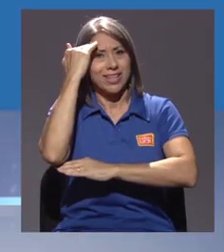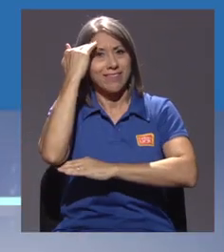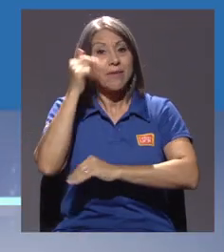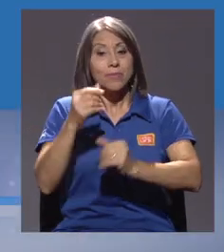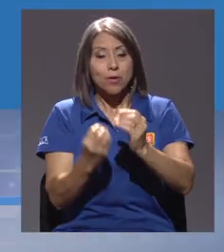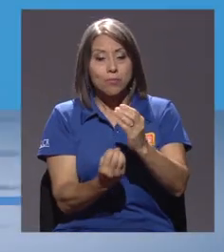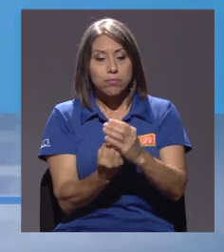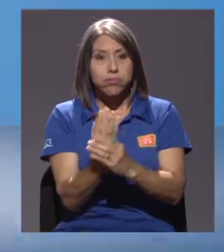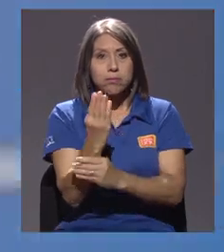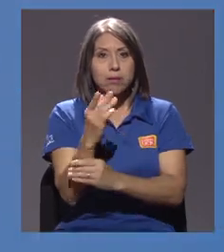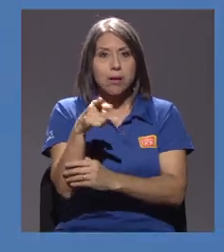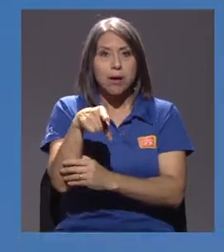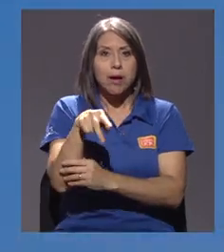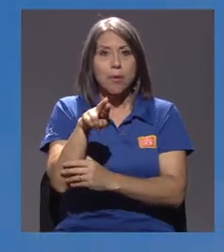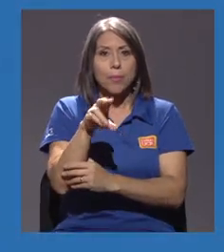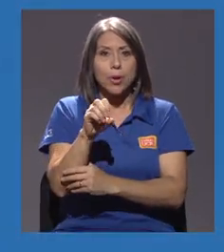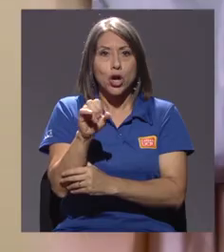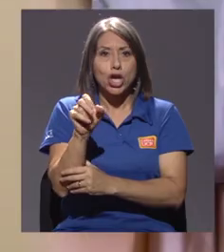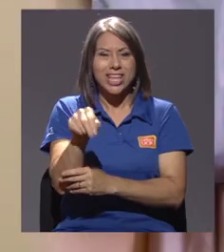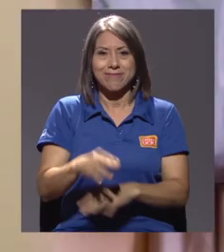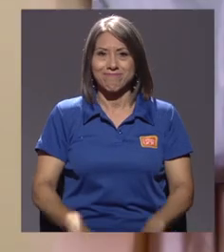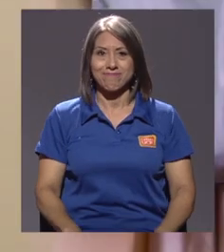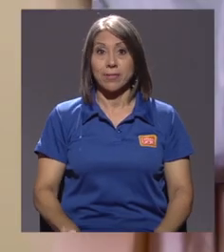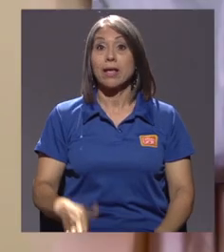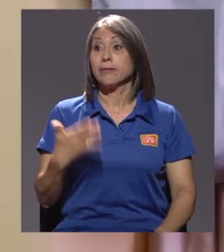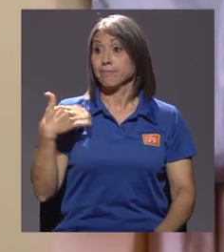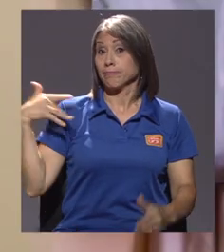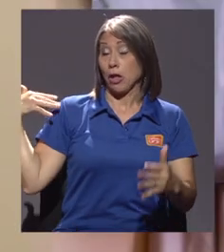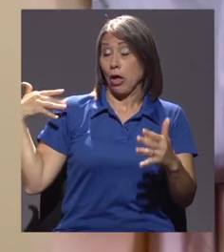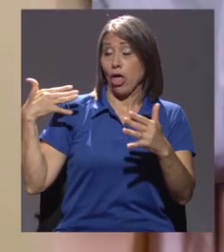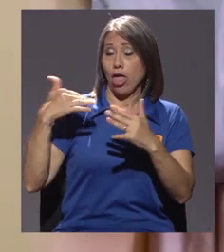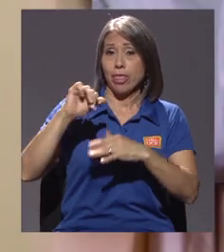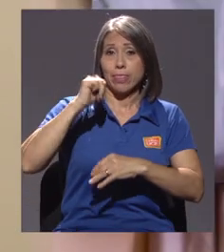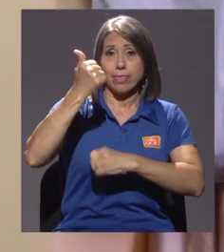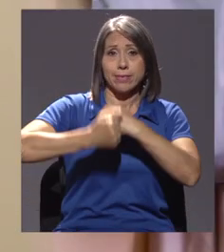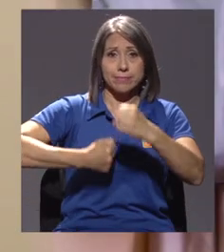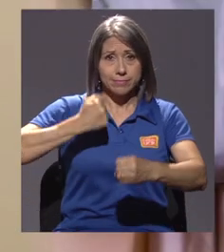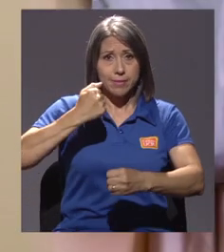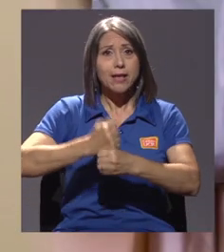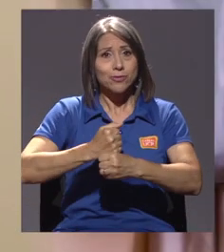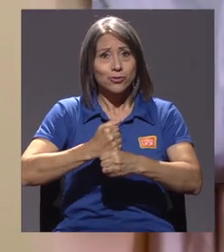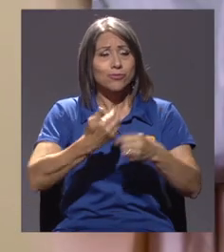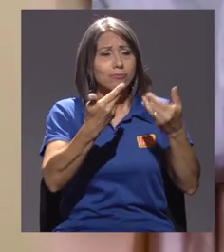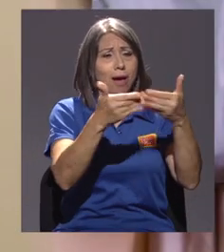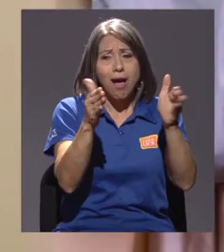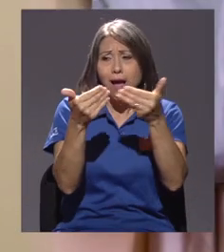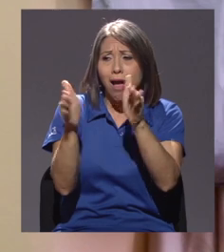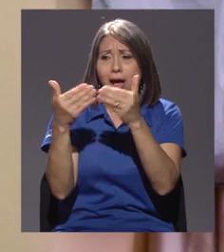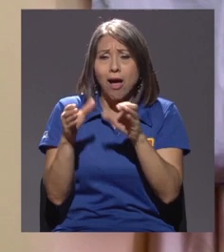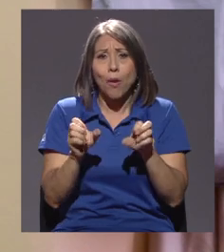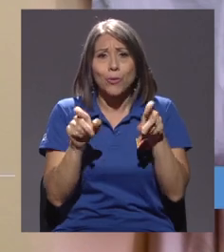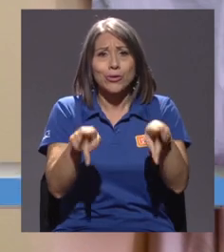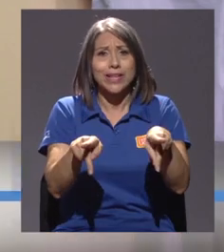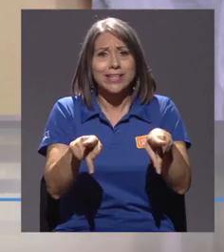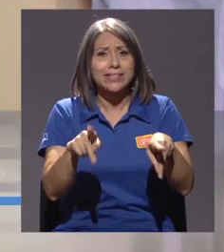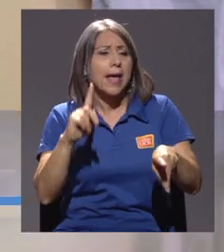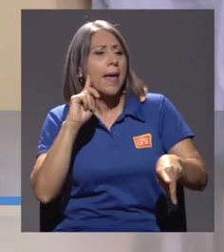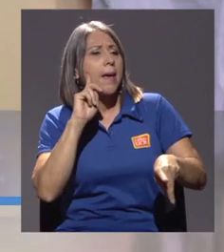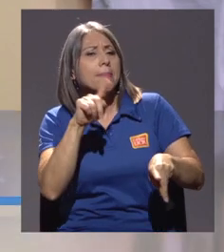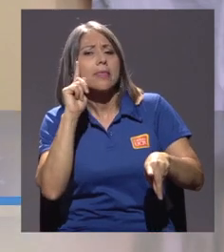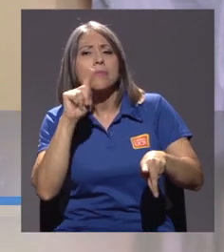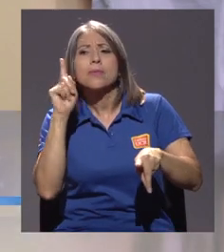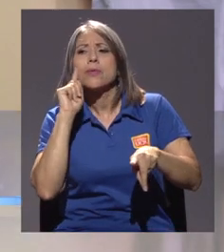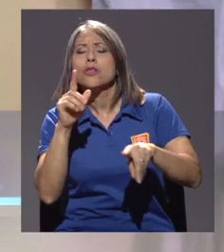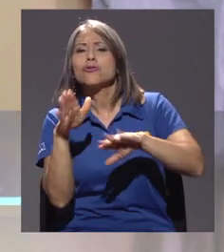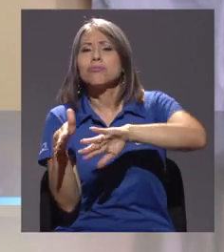Así fue como nació PROIN. Son 10 años de abrir puertas y de romper mitos. Y